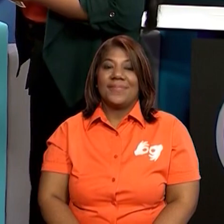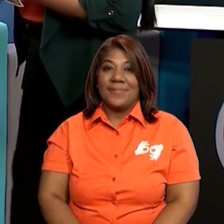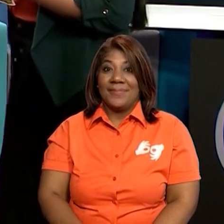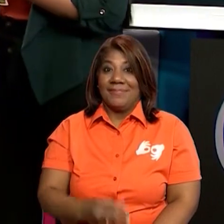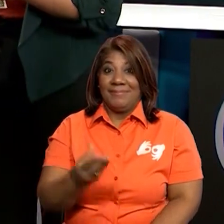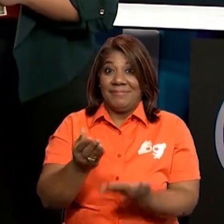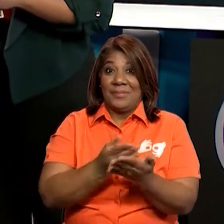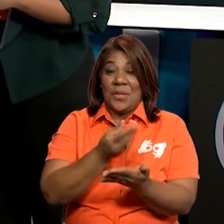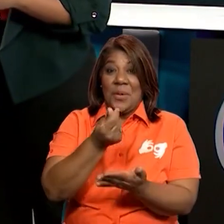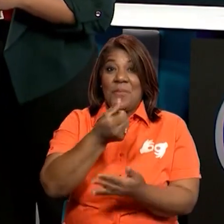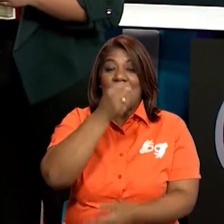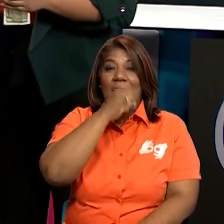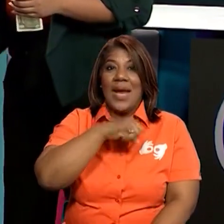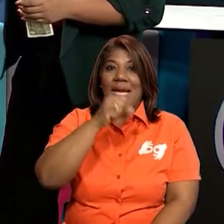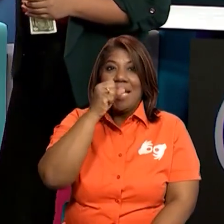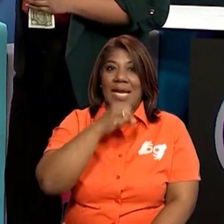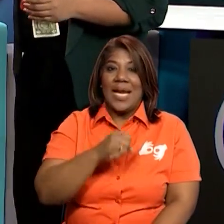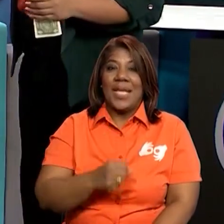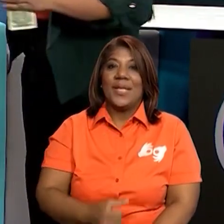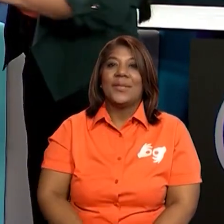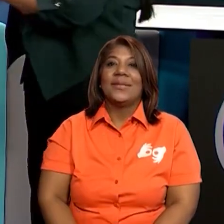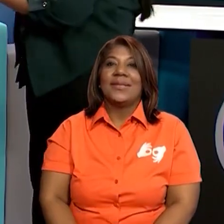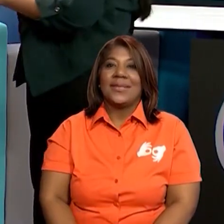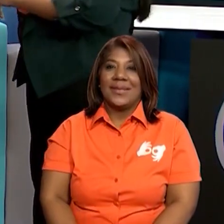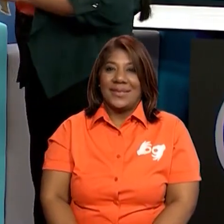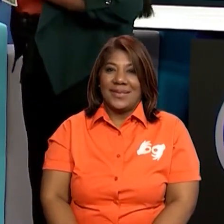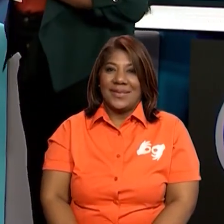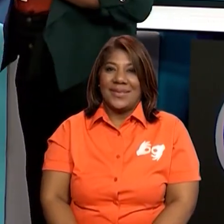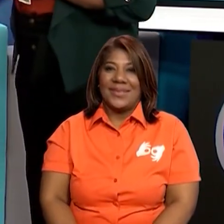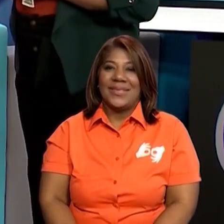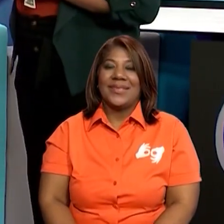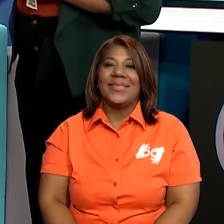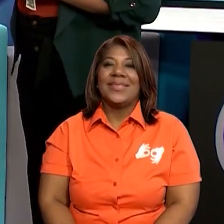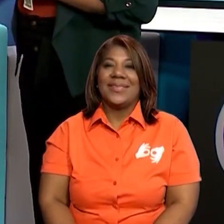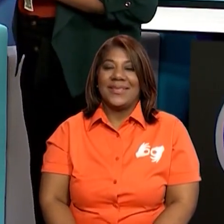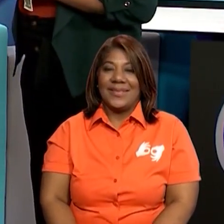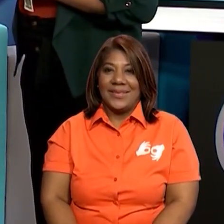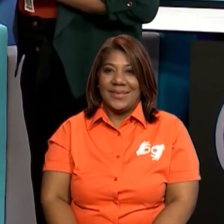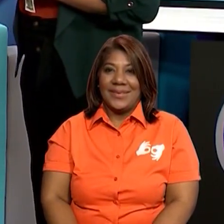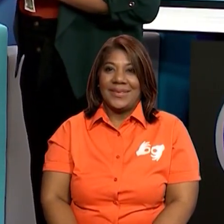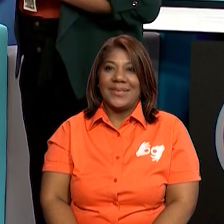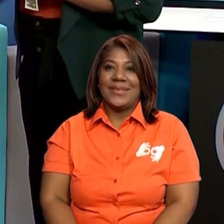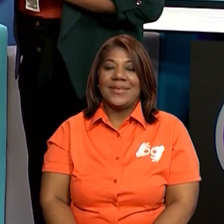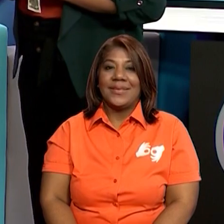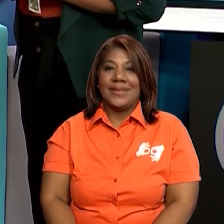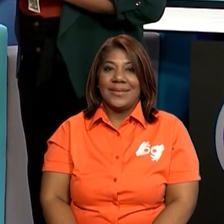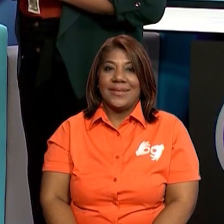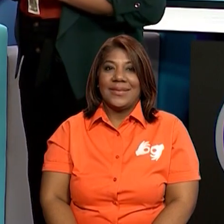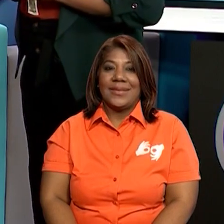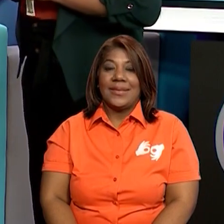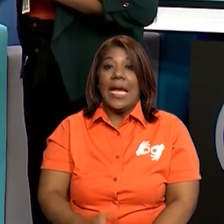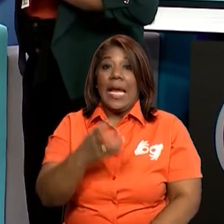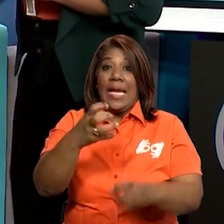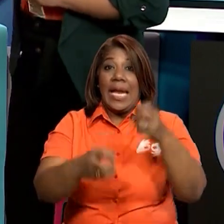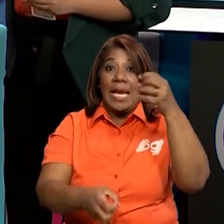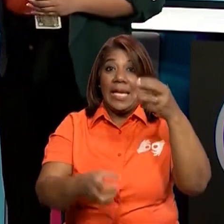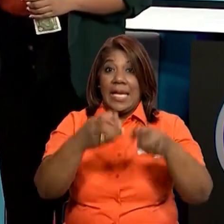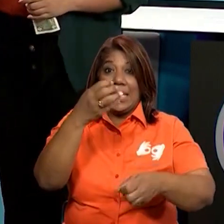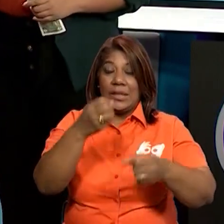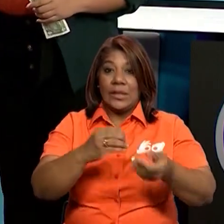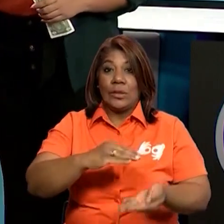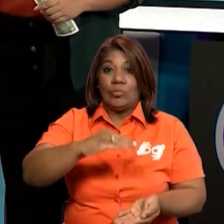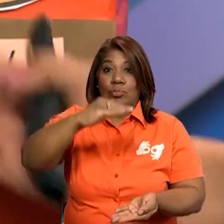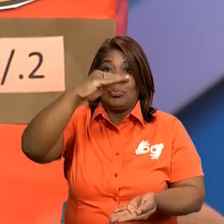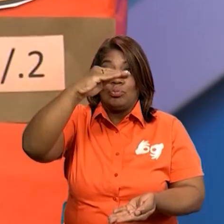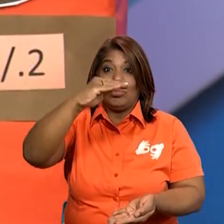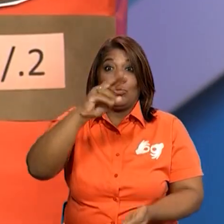¿Qué más quiere llevarse? Ahí se lo voy a separar para que se lo preparen. Perfecto. Me voy a llevar el litro de leche. Muy bien.